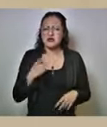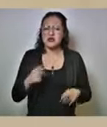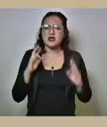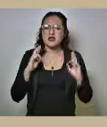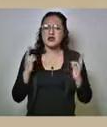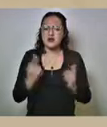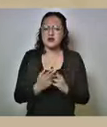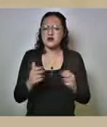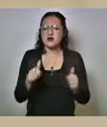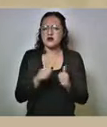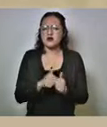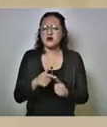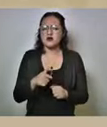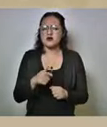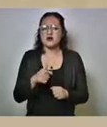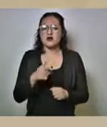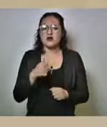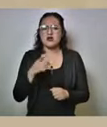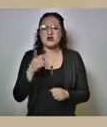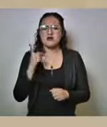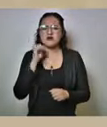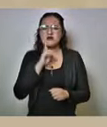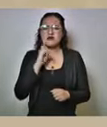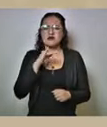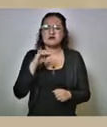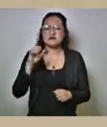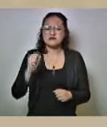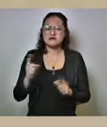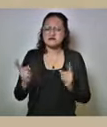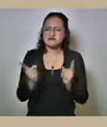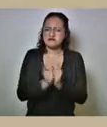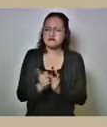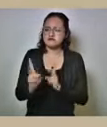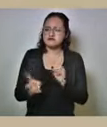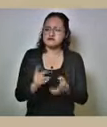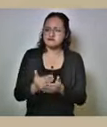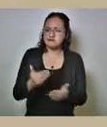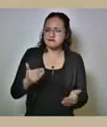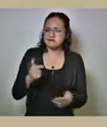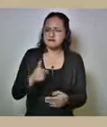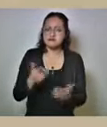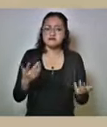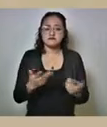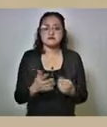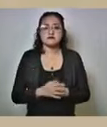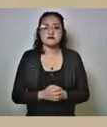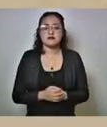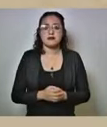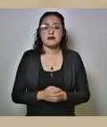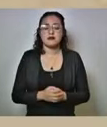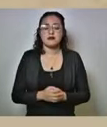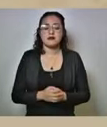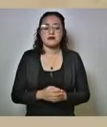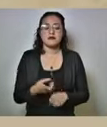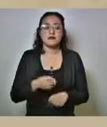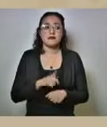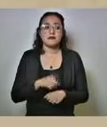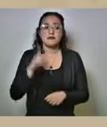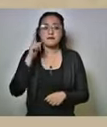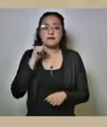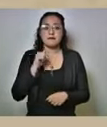que tuvo ayer con Zoe Robledo y la delegada del IMSS esto en el caso que me deseo contestar si no me esperaría hasta mañana para